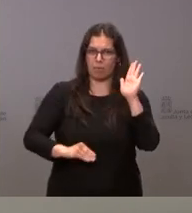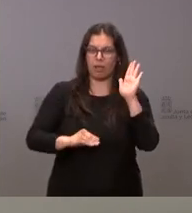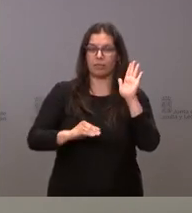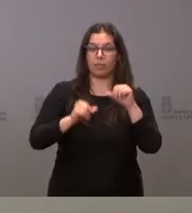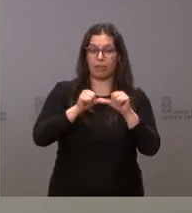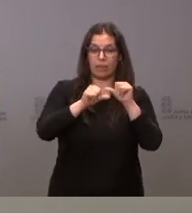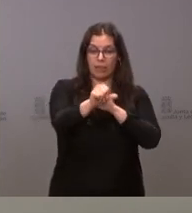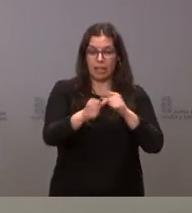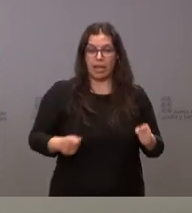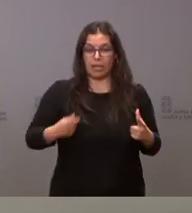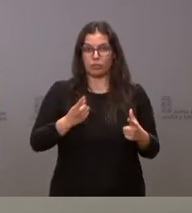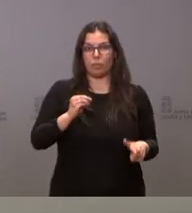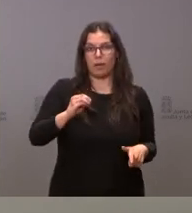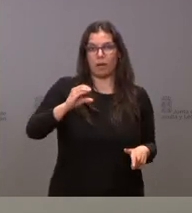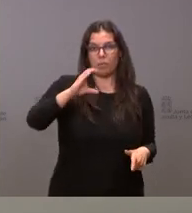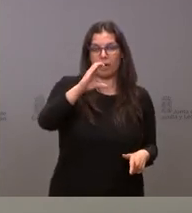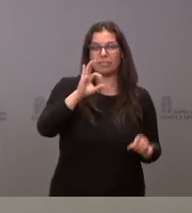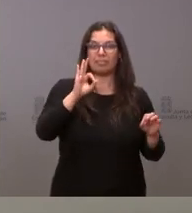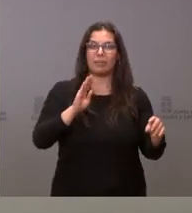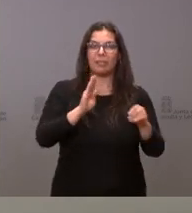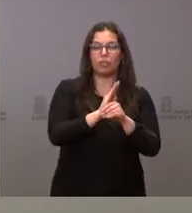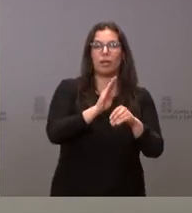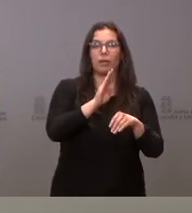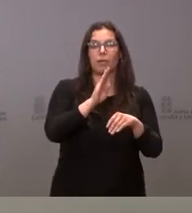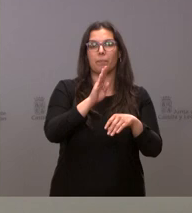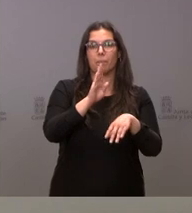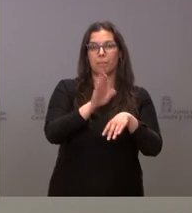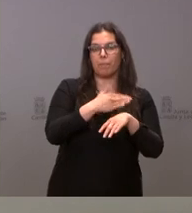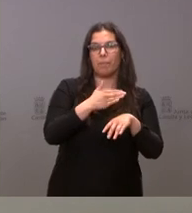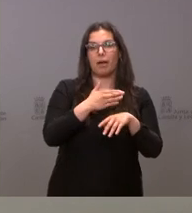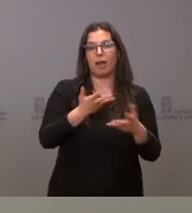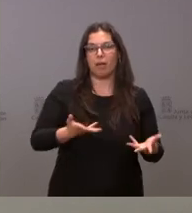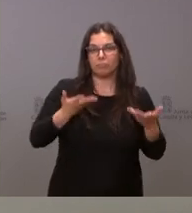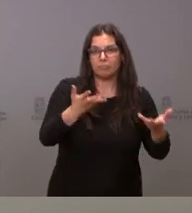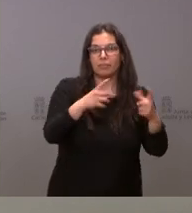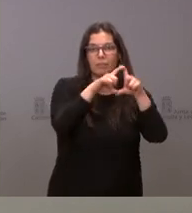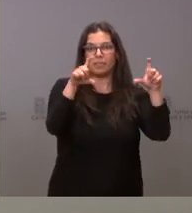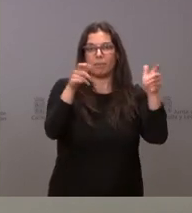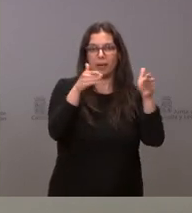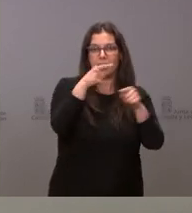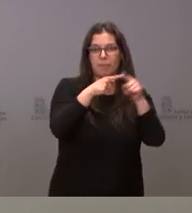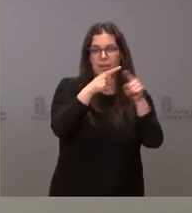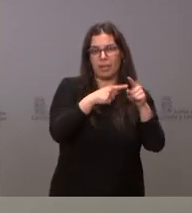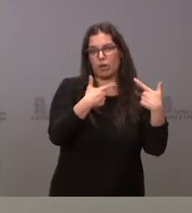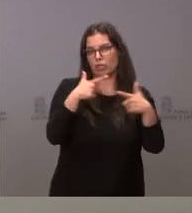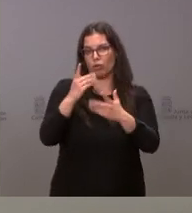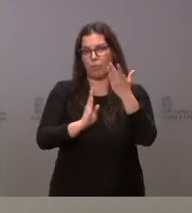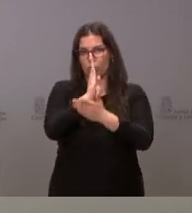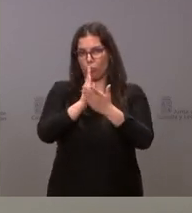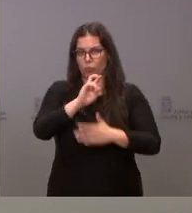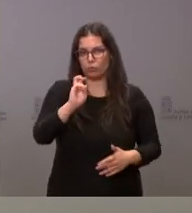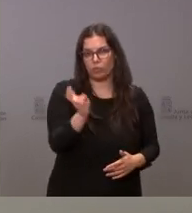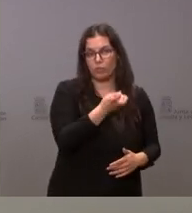los gastos e inversiones en favor de las pymes y de los sectores productivos. Ambas cuestiones